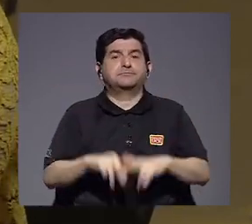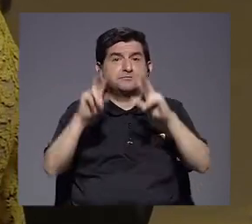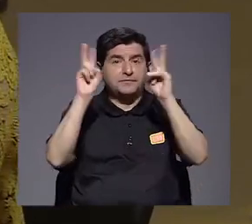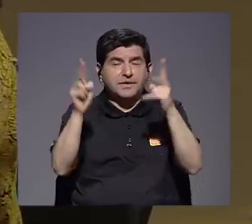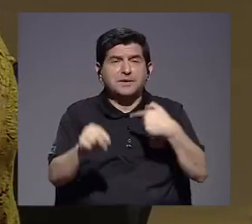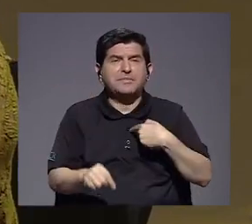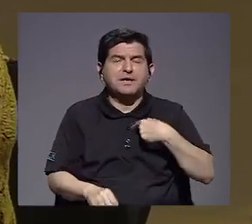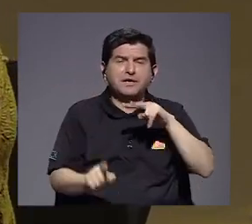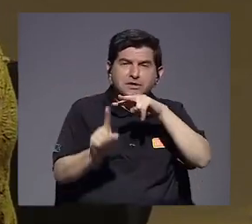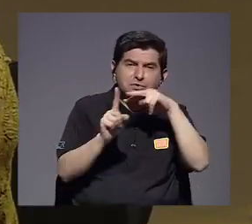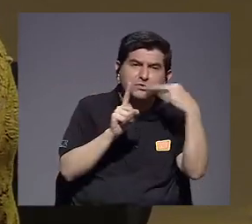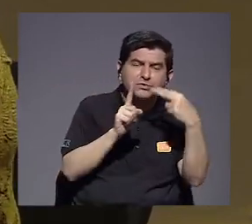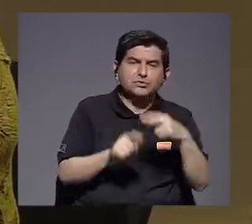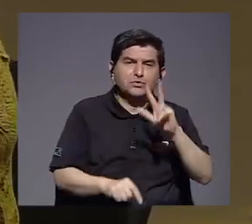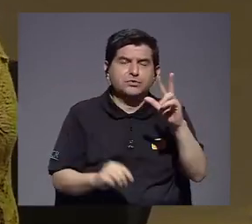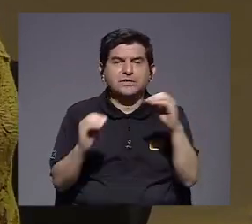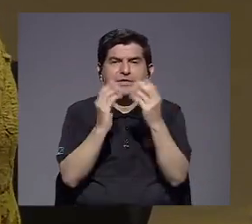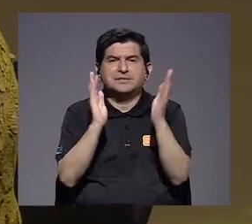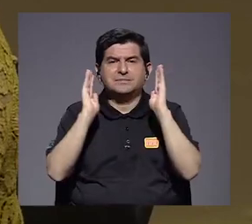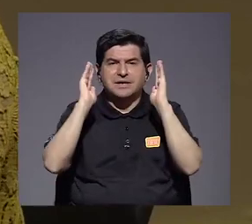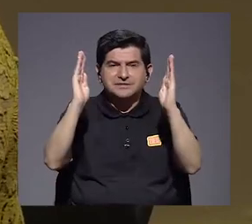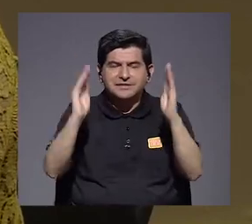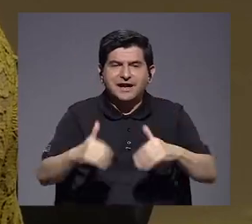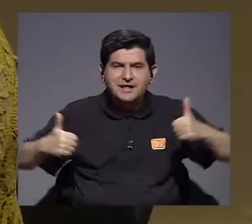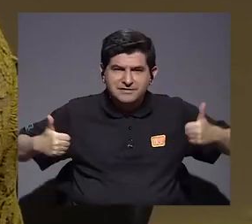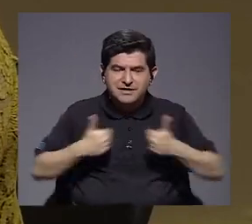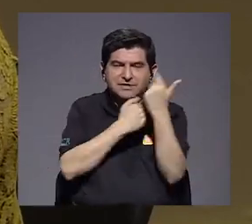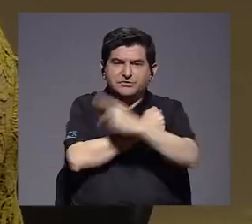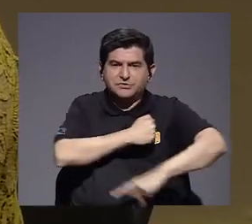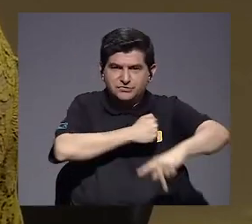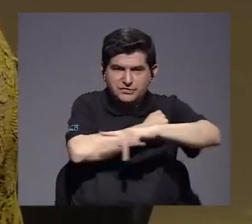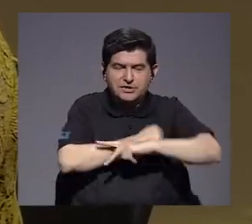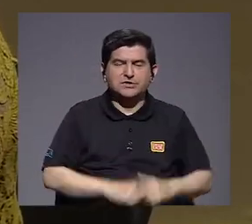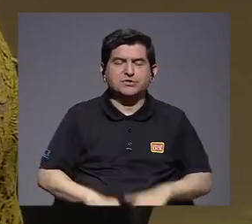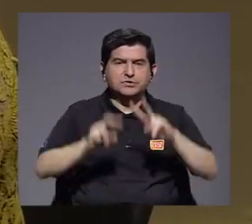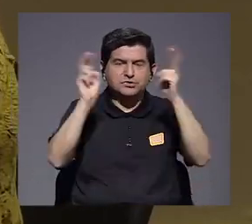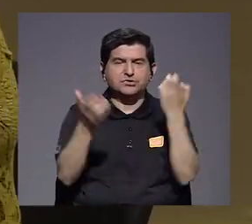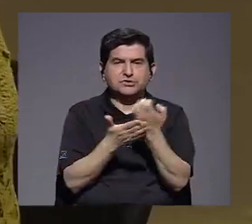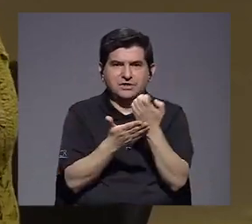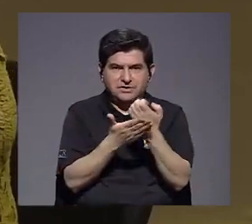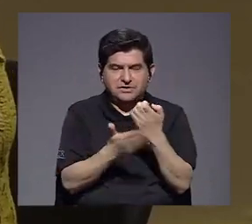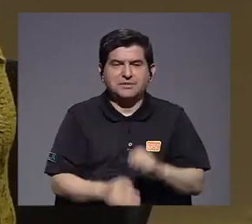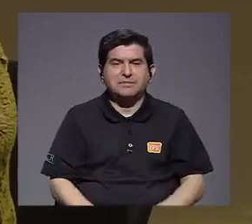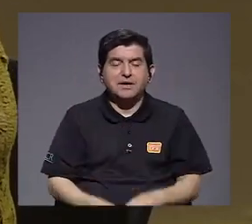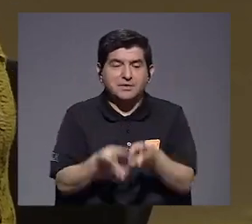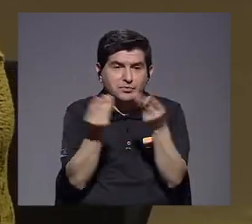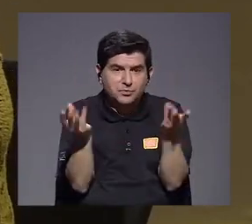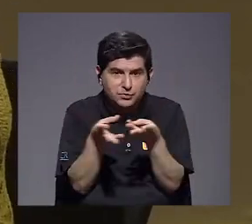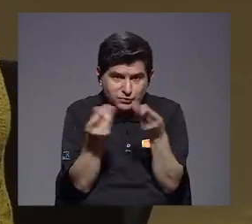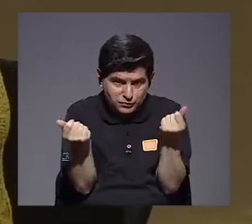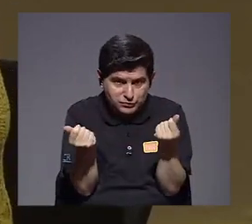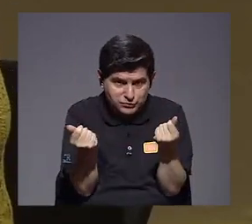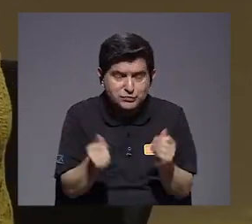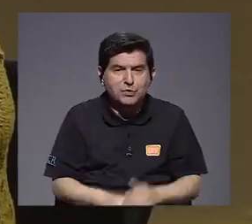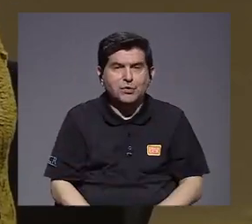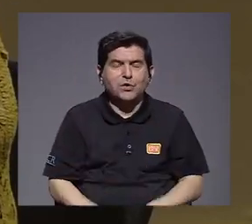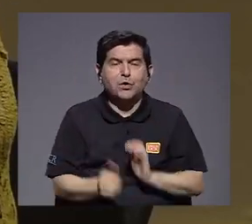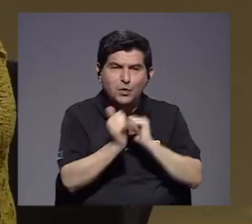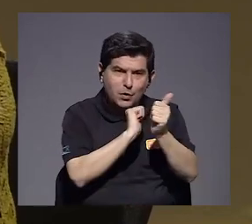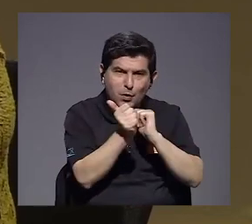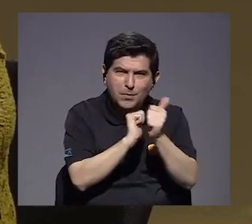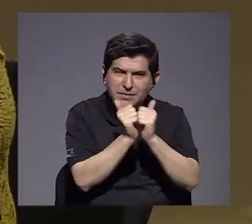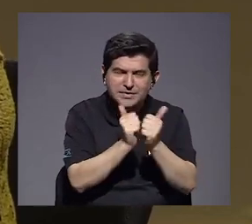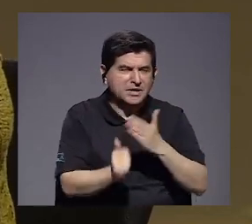un tema, yo visualizo como los tres más grandes desafíos en nuestro país en materia económica, el tema de la productividad. El tema de la